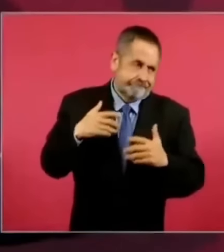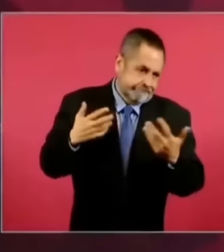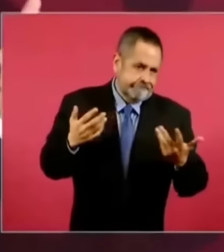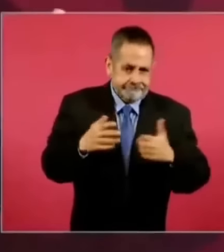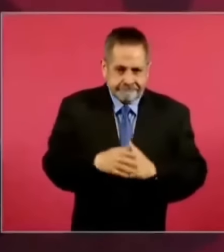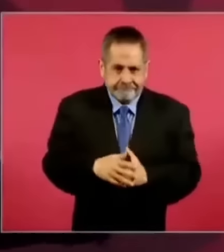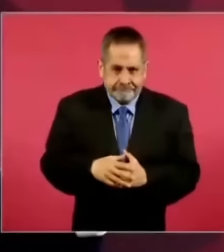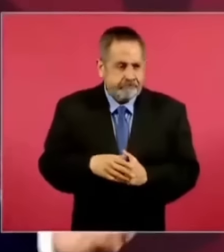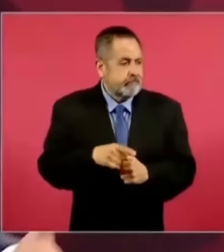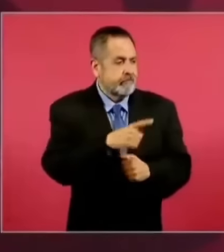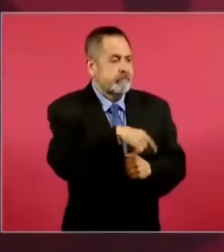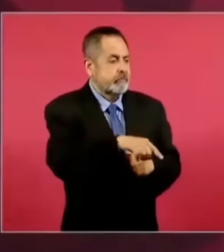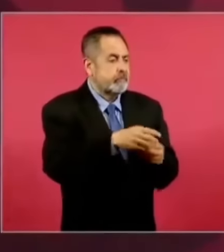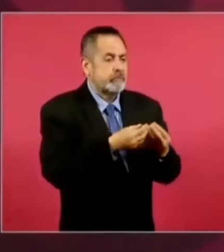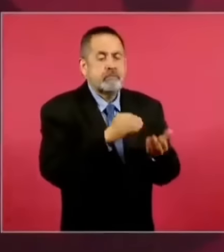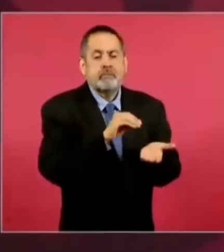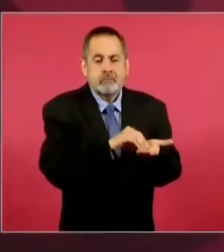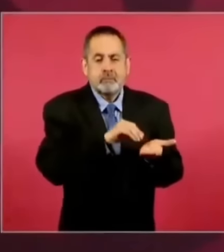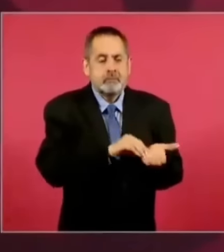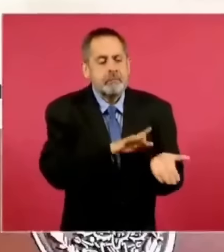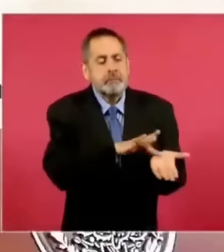siguen apoyando a él.